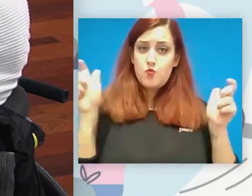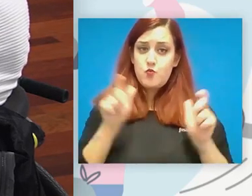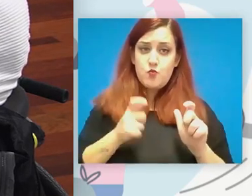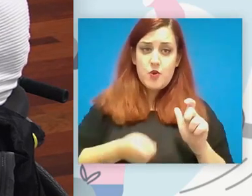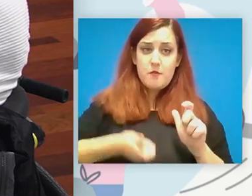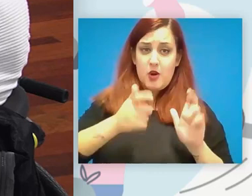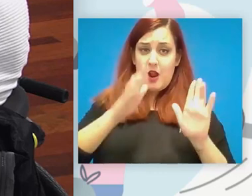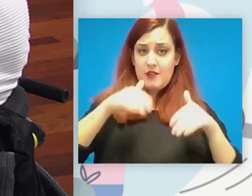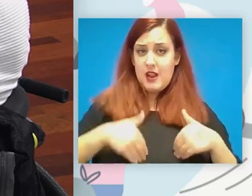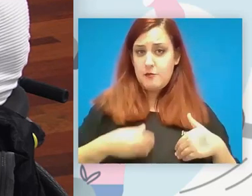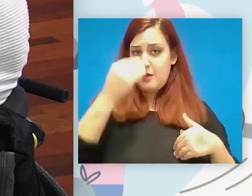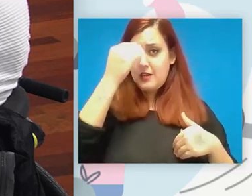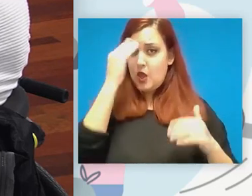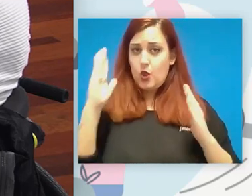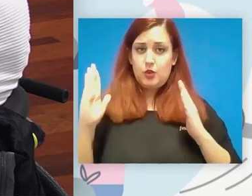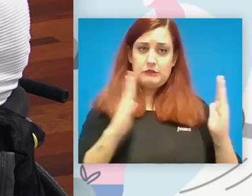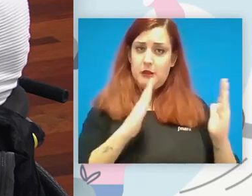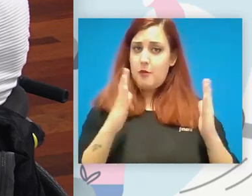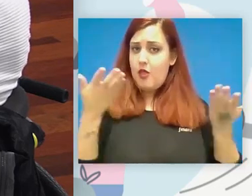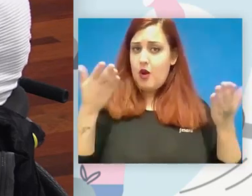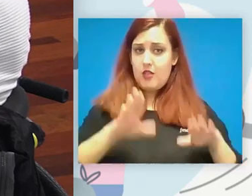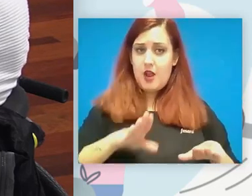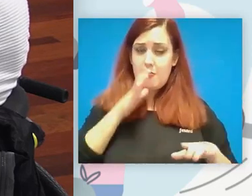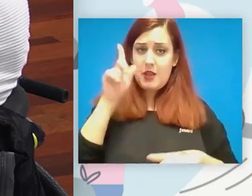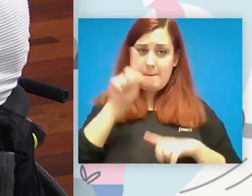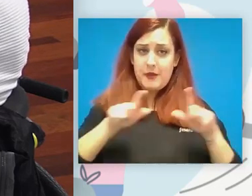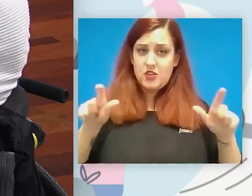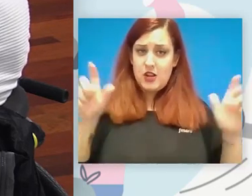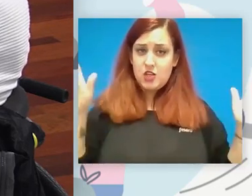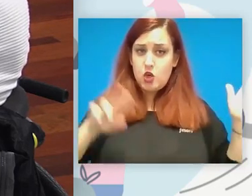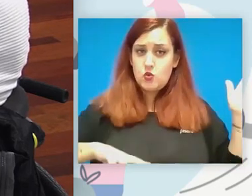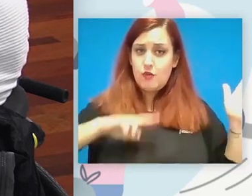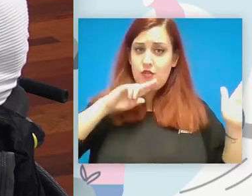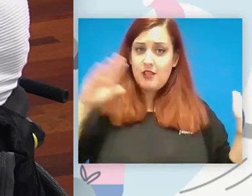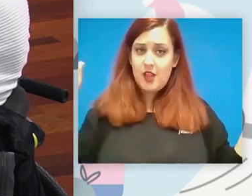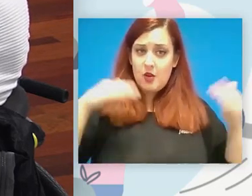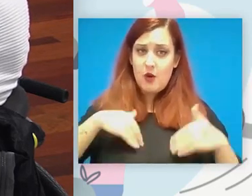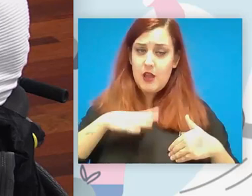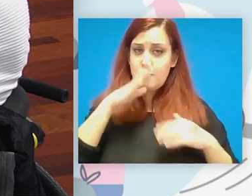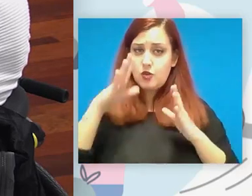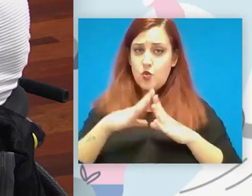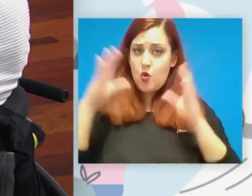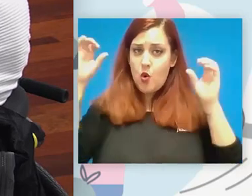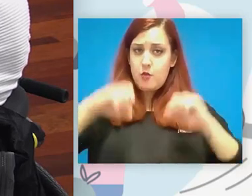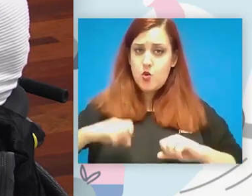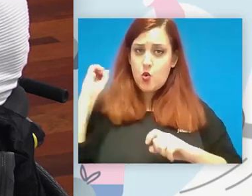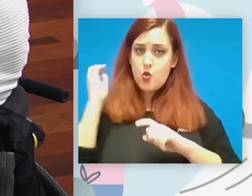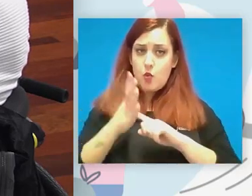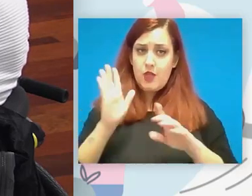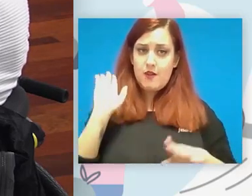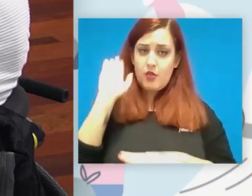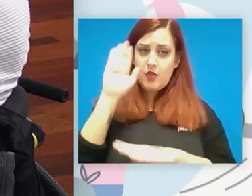abortar la temporada porque no teníamos gente afortunadamente hemos hecho un medio convenio con un club de baloncesto de